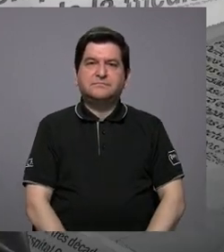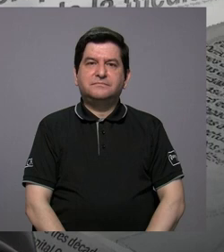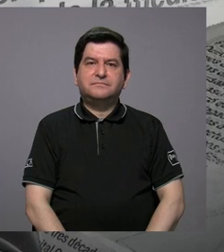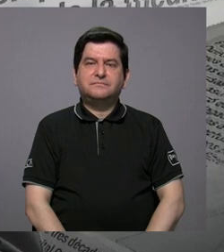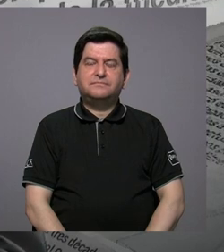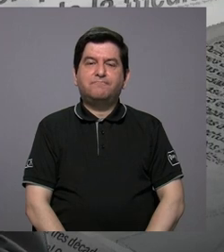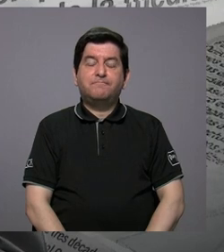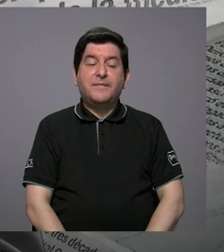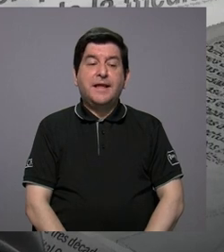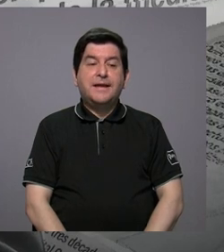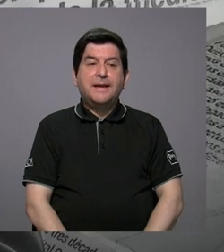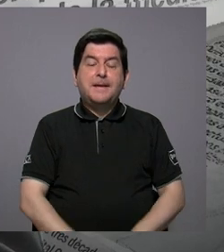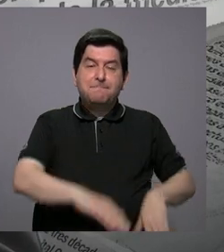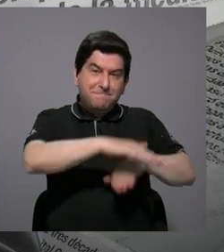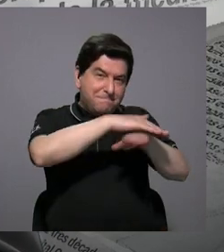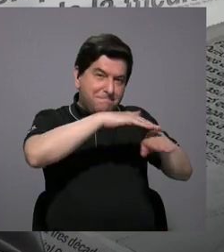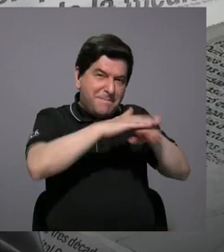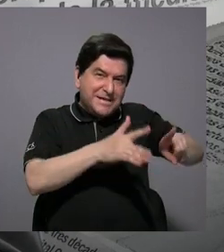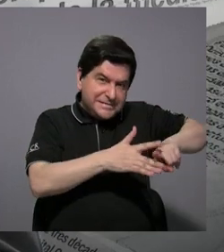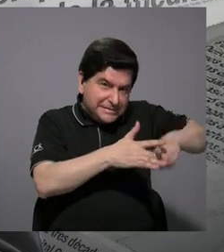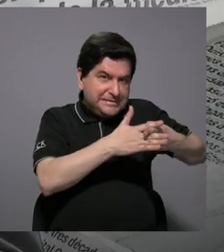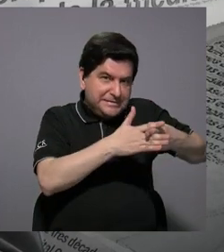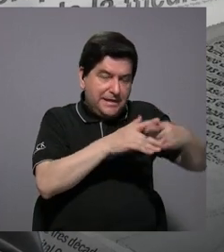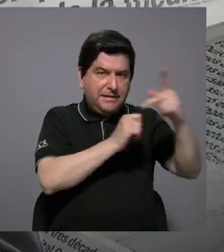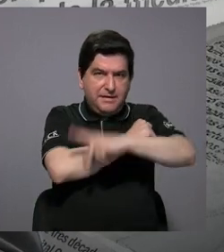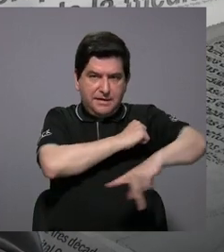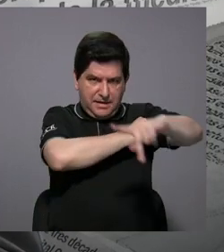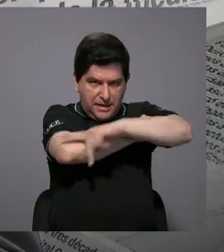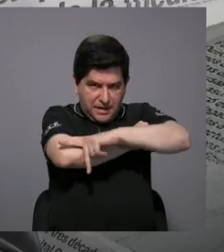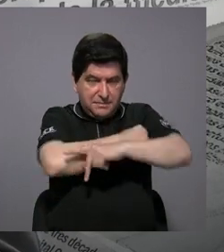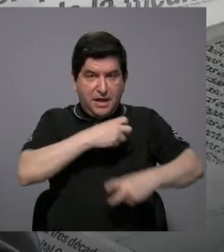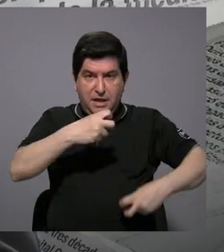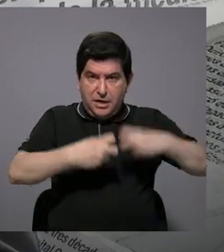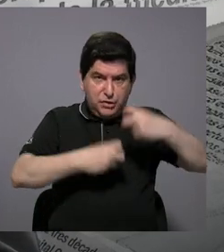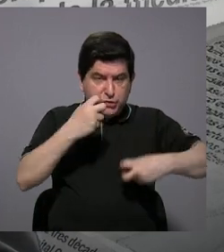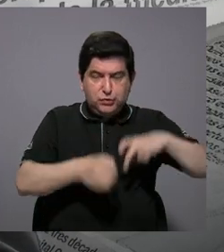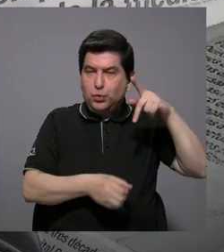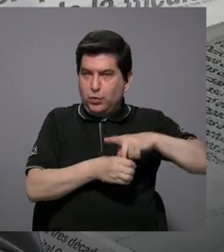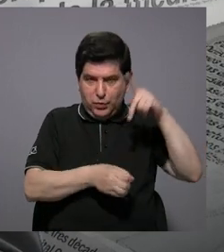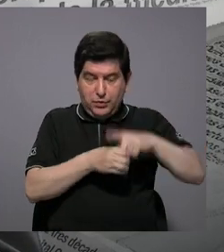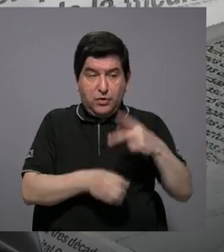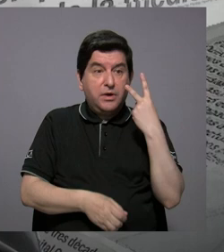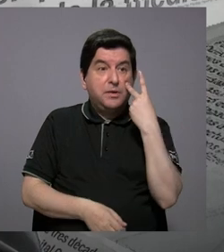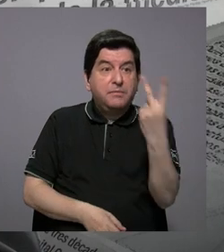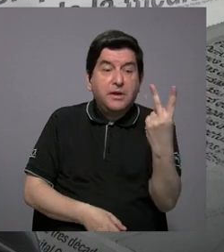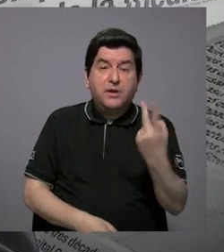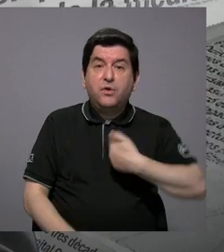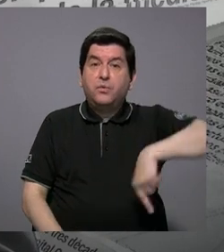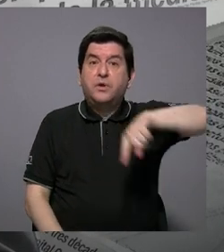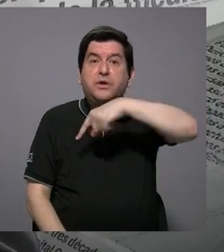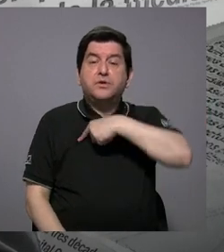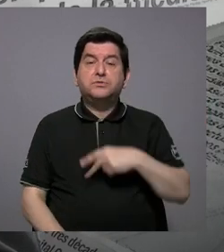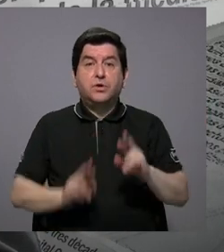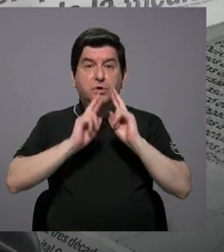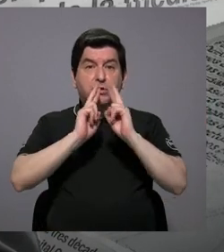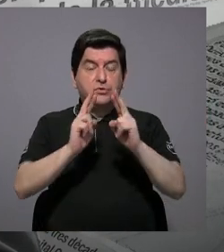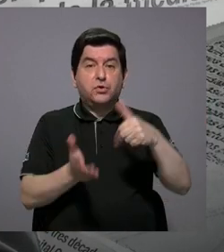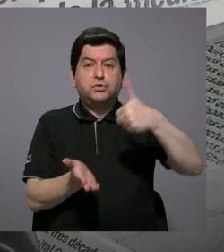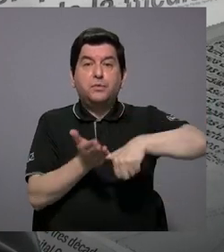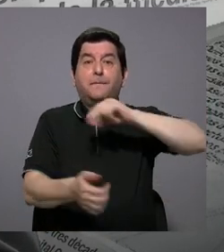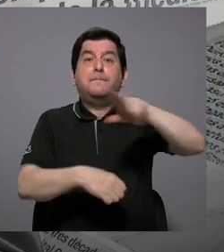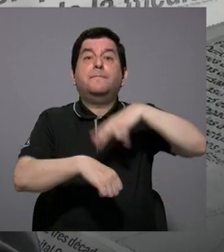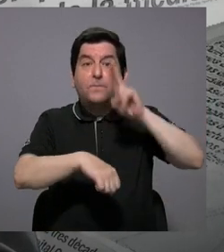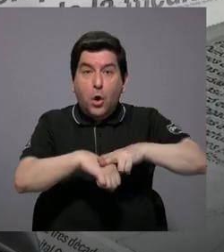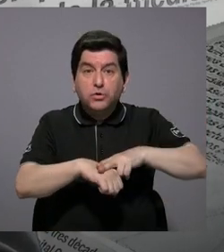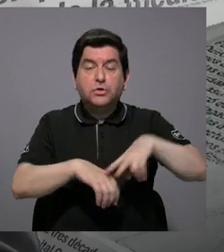Hay que partir de la base que en el país tenemos un problema de participación, lo hemos reflejado en los resultados de las elecciones